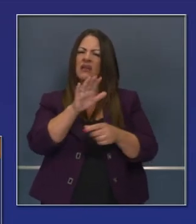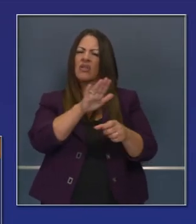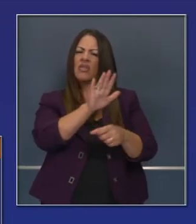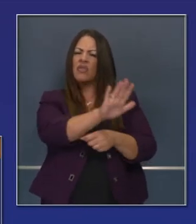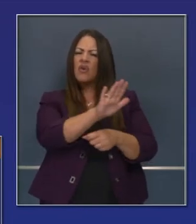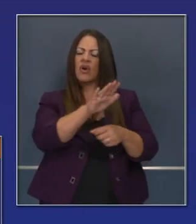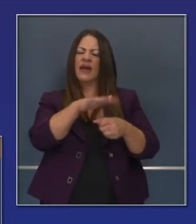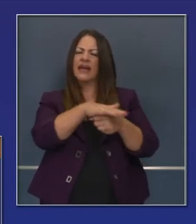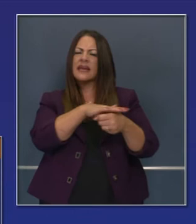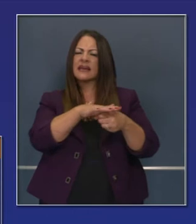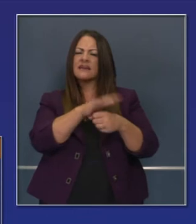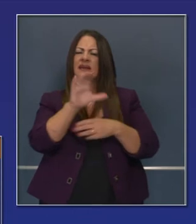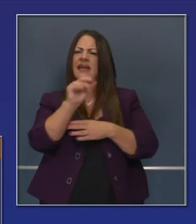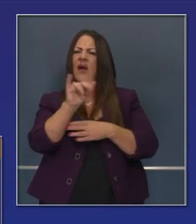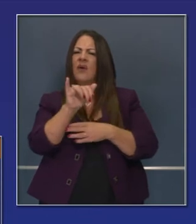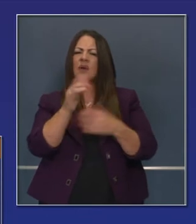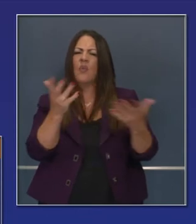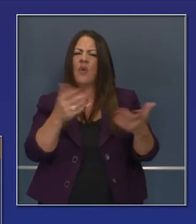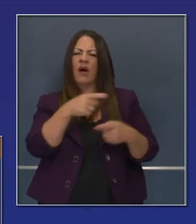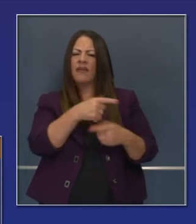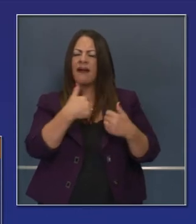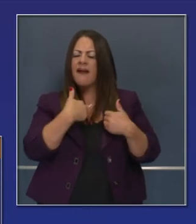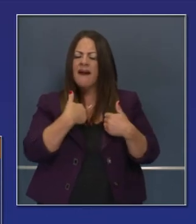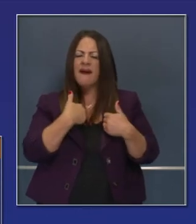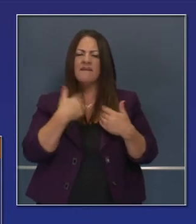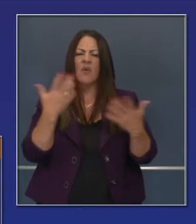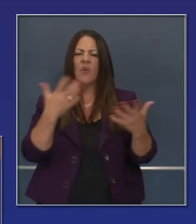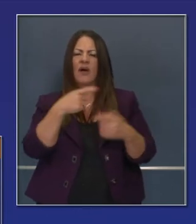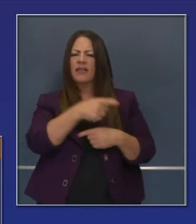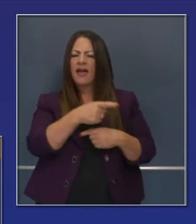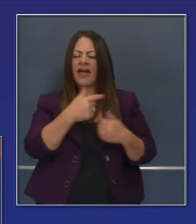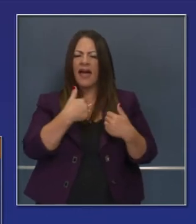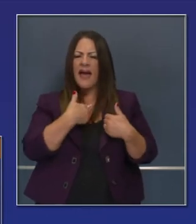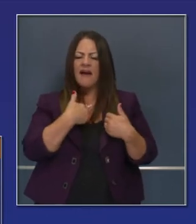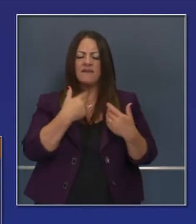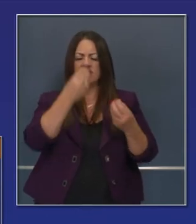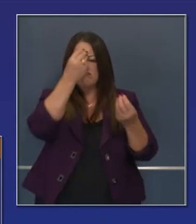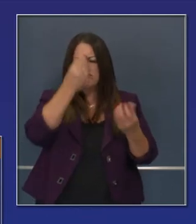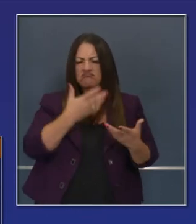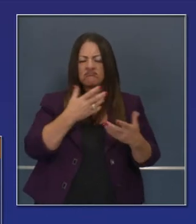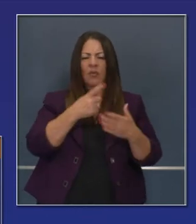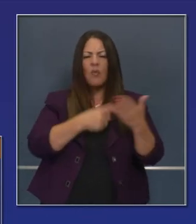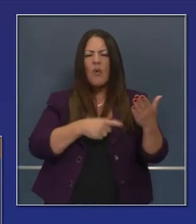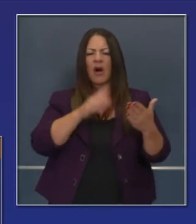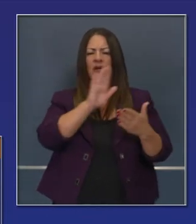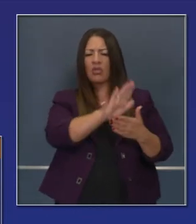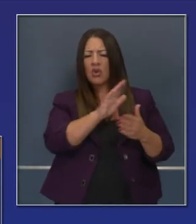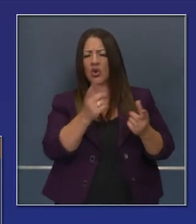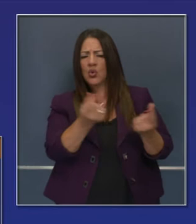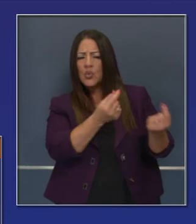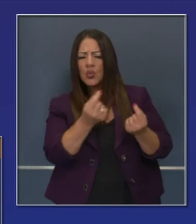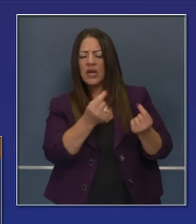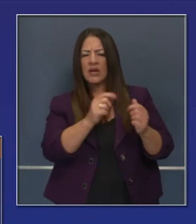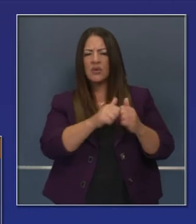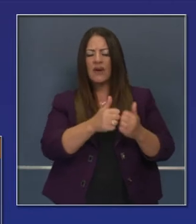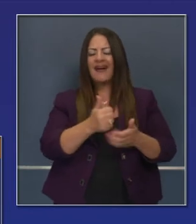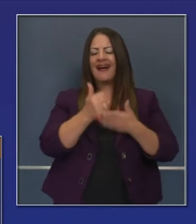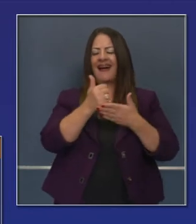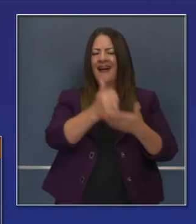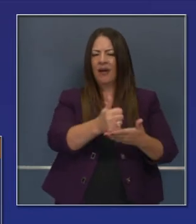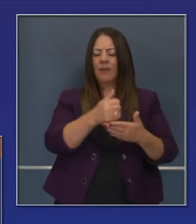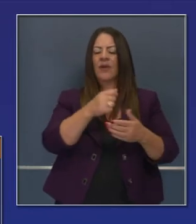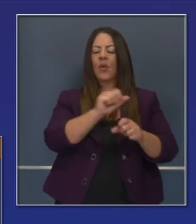elegidos locales en base a las condiciones en sus condados, en base al movimiento que ellos reporten.